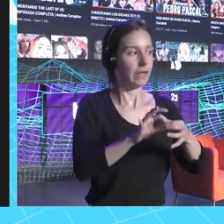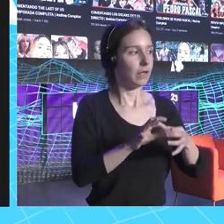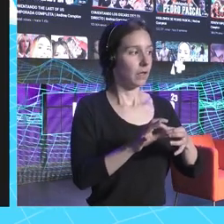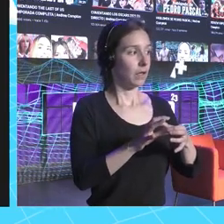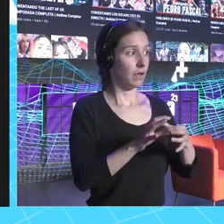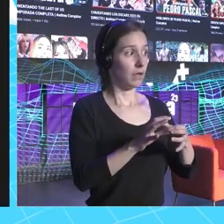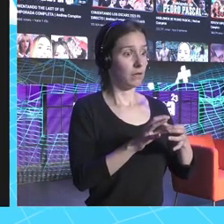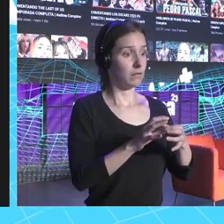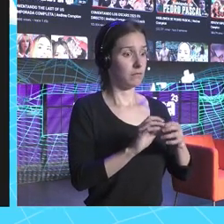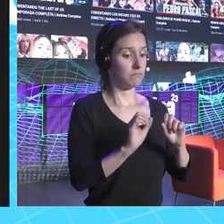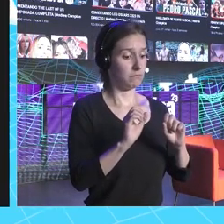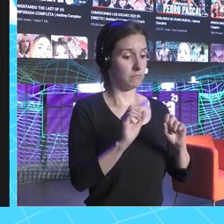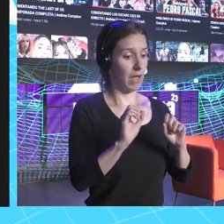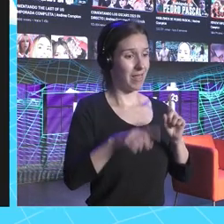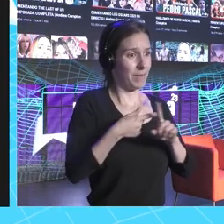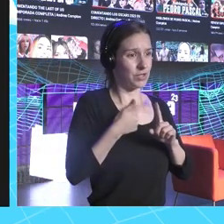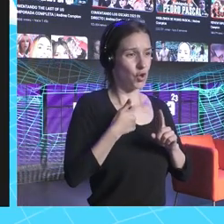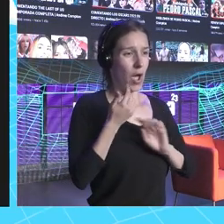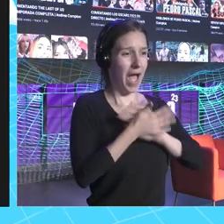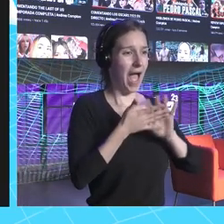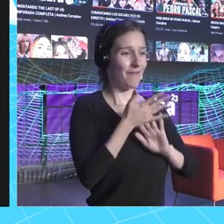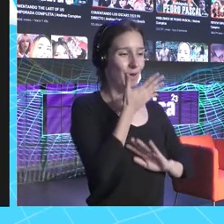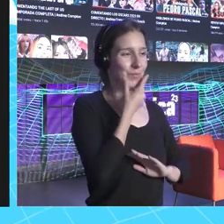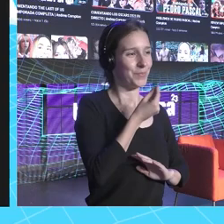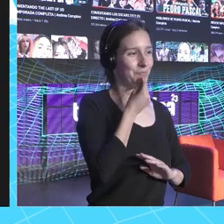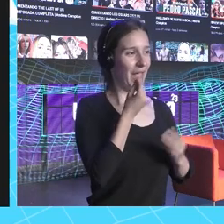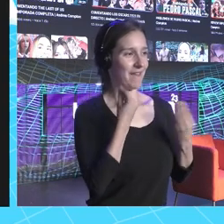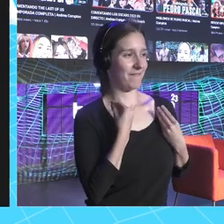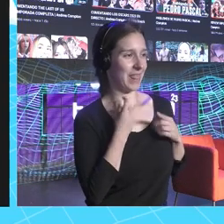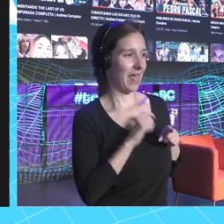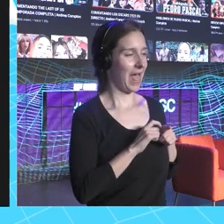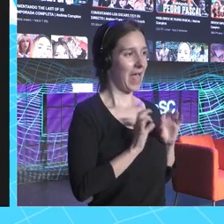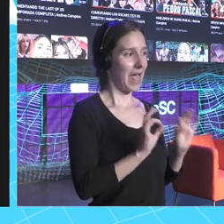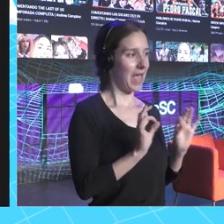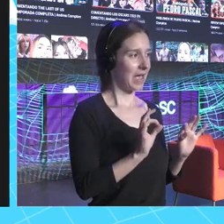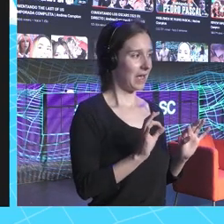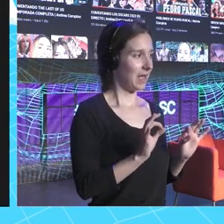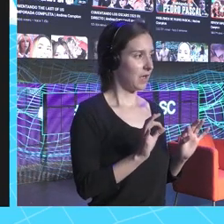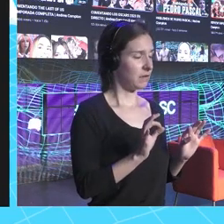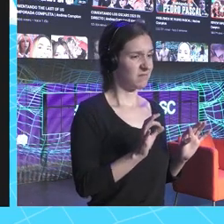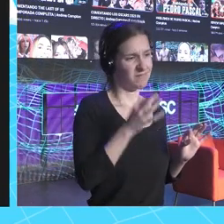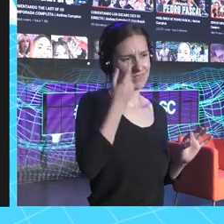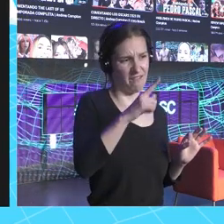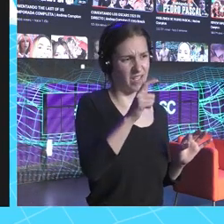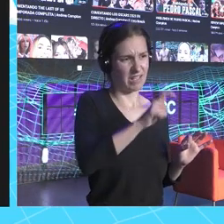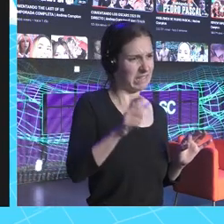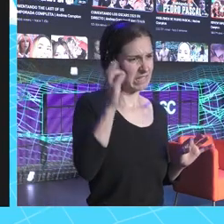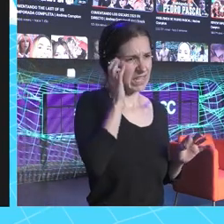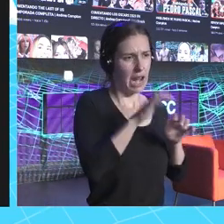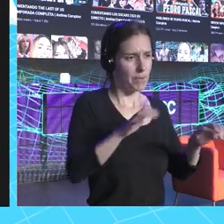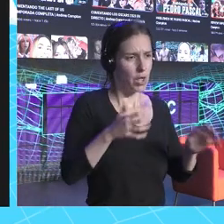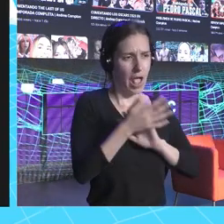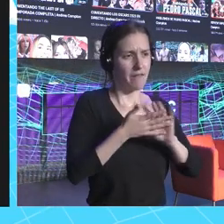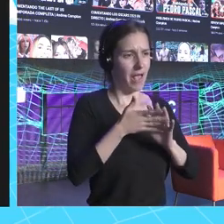Que sobre todo no habla de beauty, de lifestyle. Ya sabéis, joder, casi siempre hemos visto que las chicas hablaban de